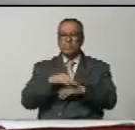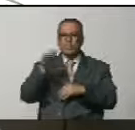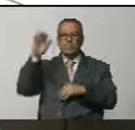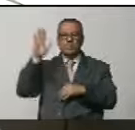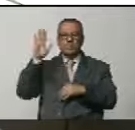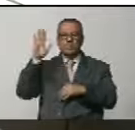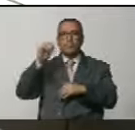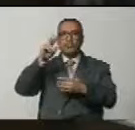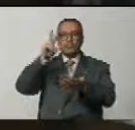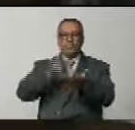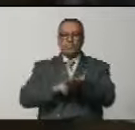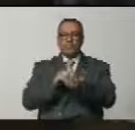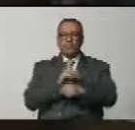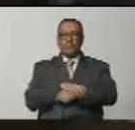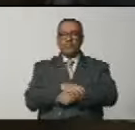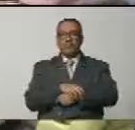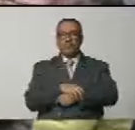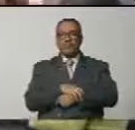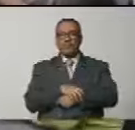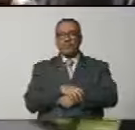costumbre. Queda aprobado.